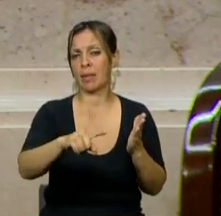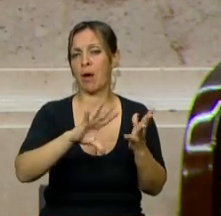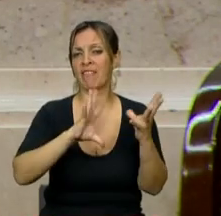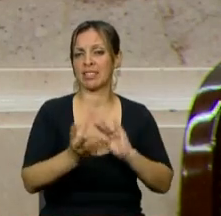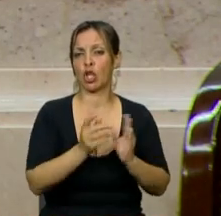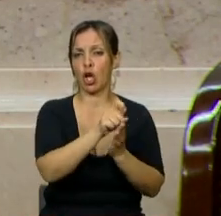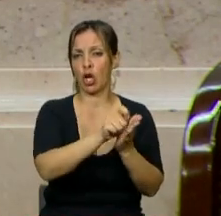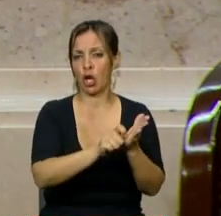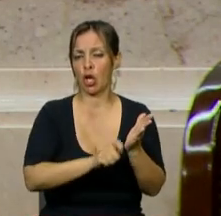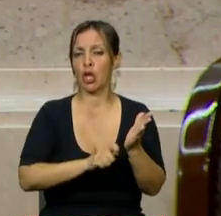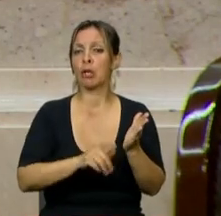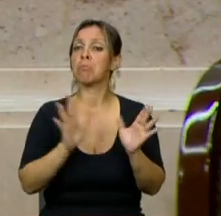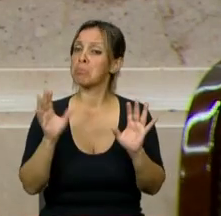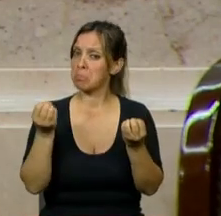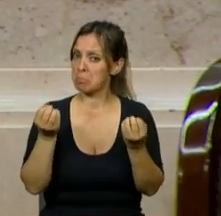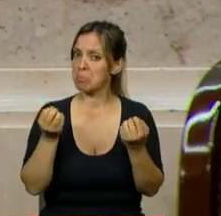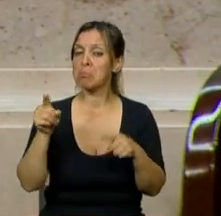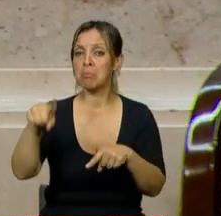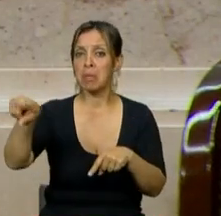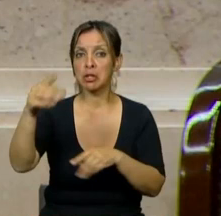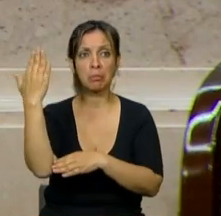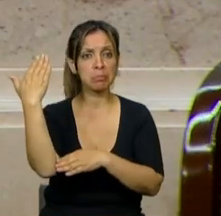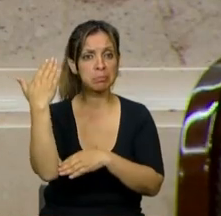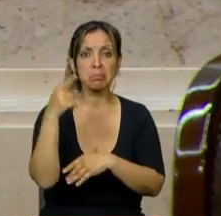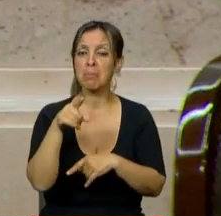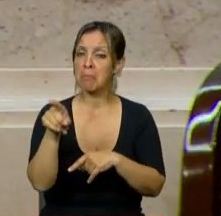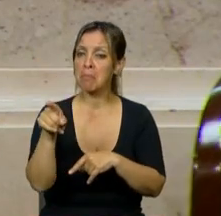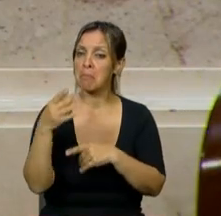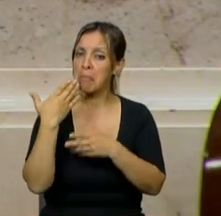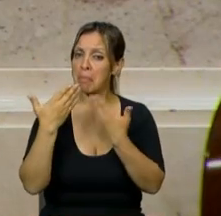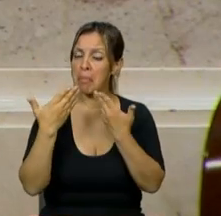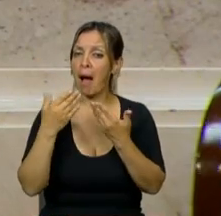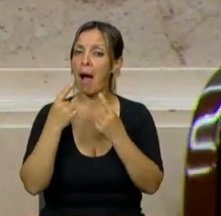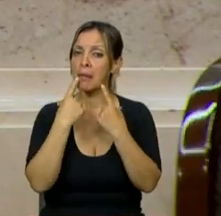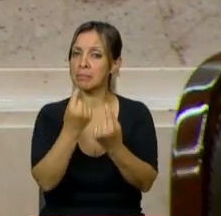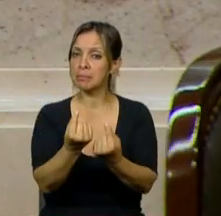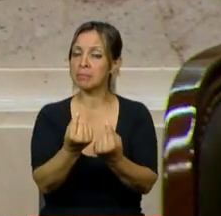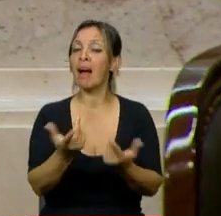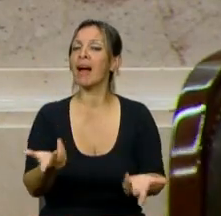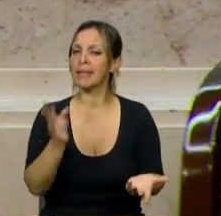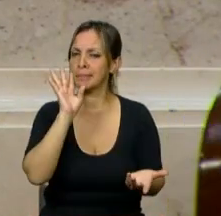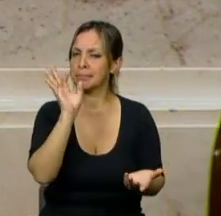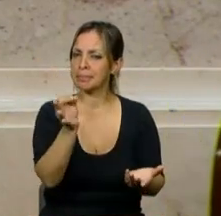exposición en vano, sino que se ven reflejados en el despacho